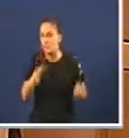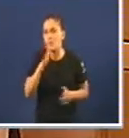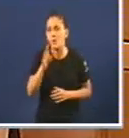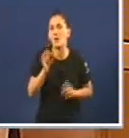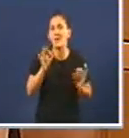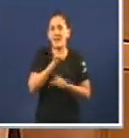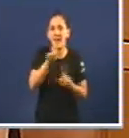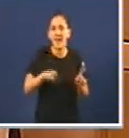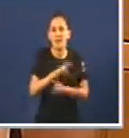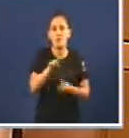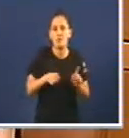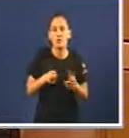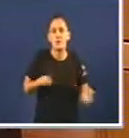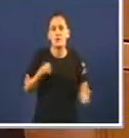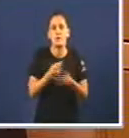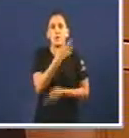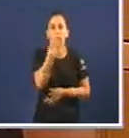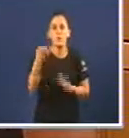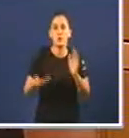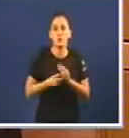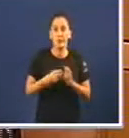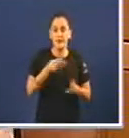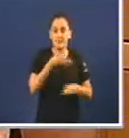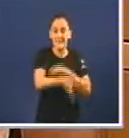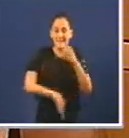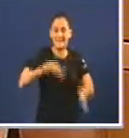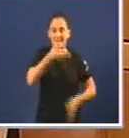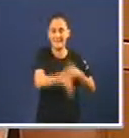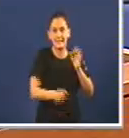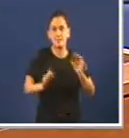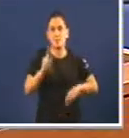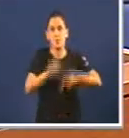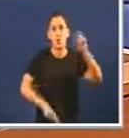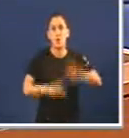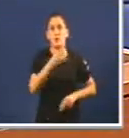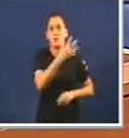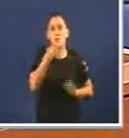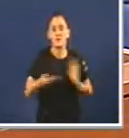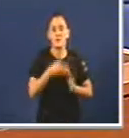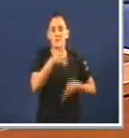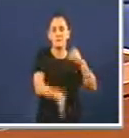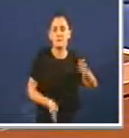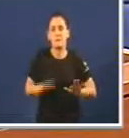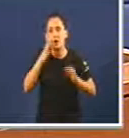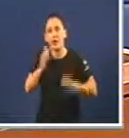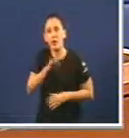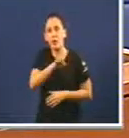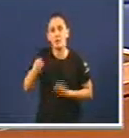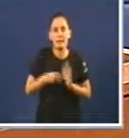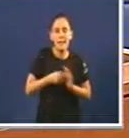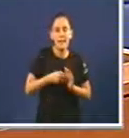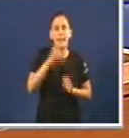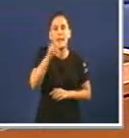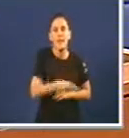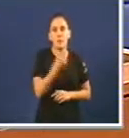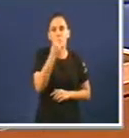nada máis e nada menos que 400.000 visitantes. Esa gran obra para o futuro de Galicia, 400.000 visitantes, pero 11.000 euros diarios. Está claro que era a